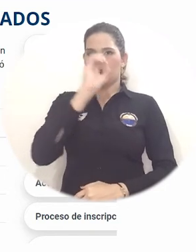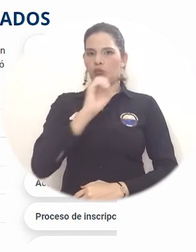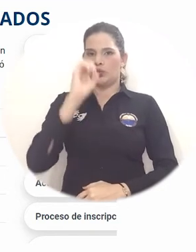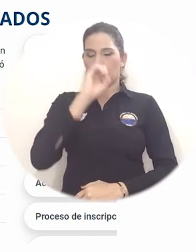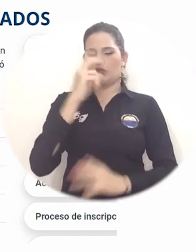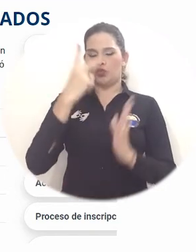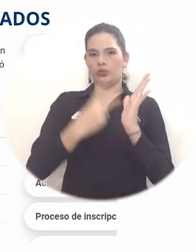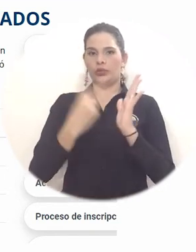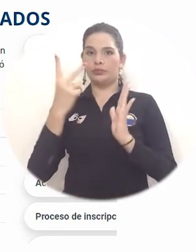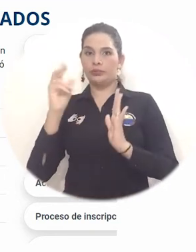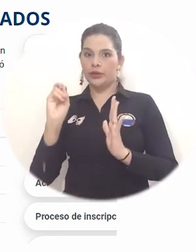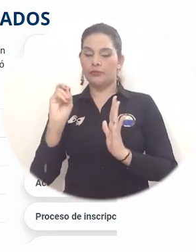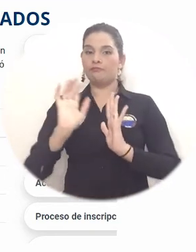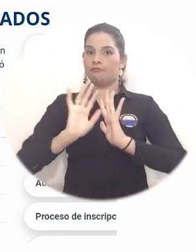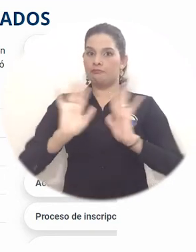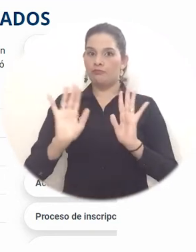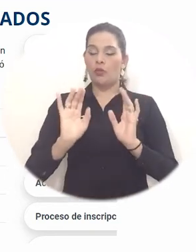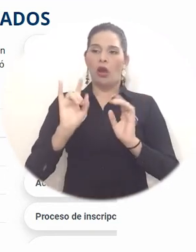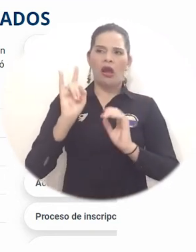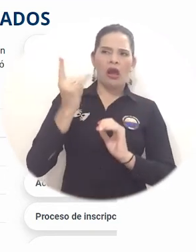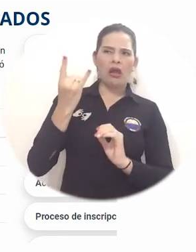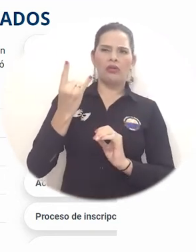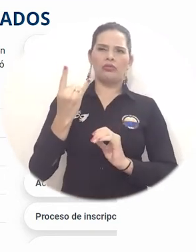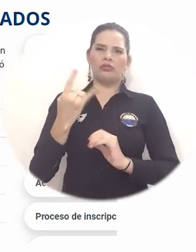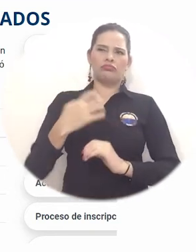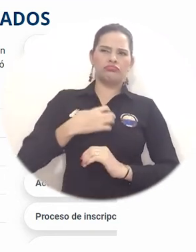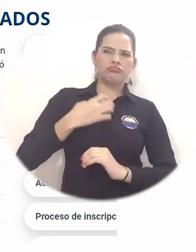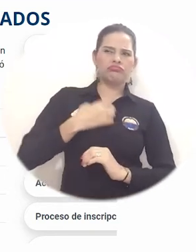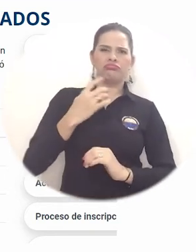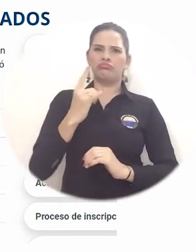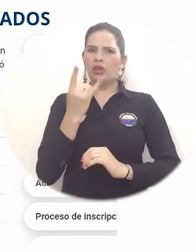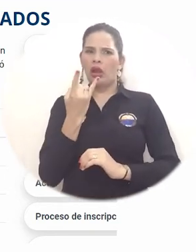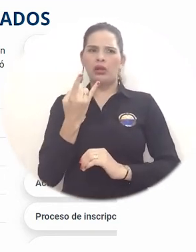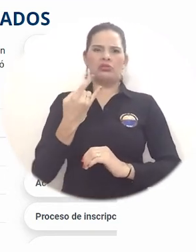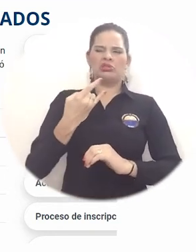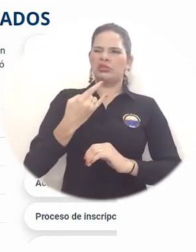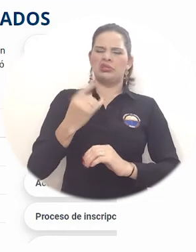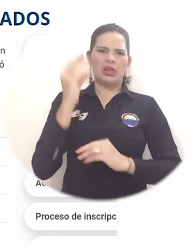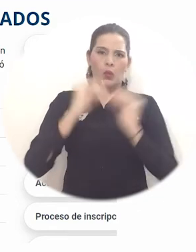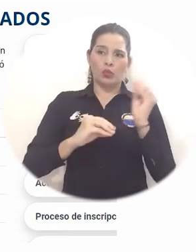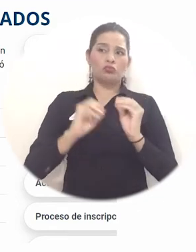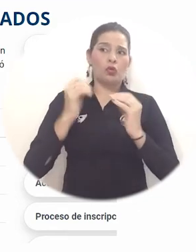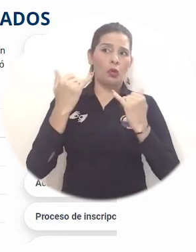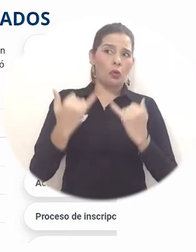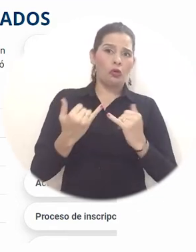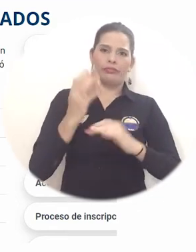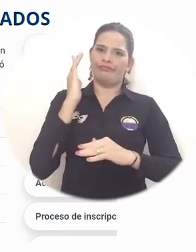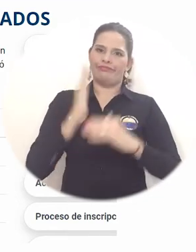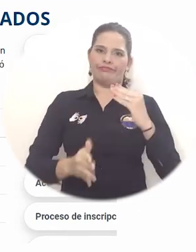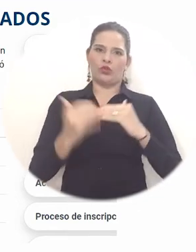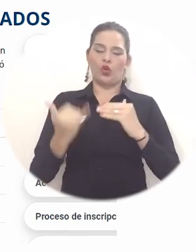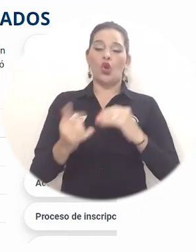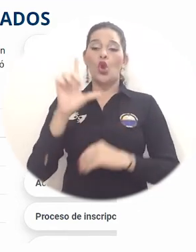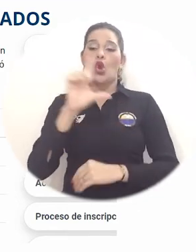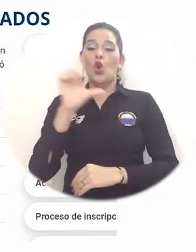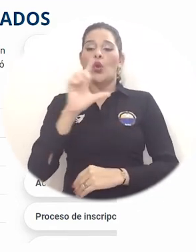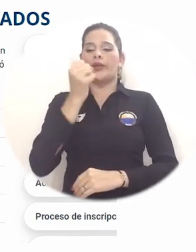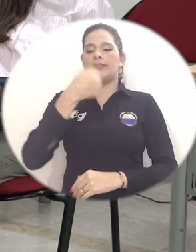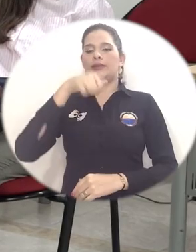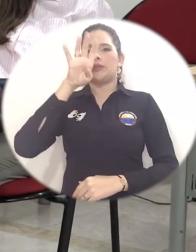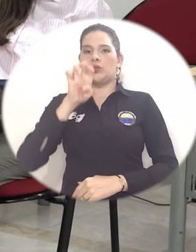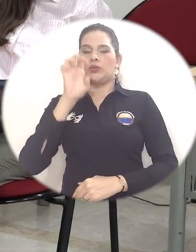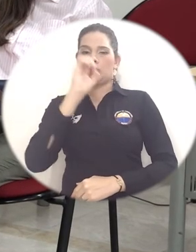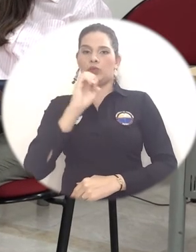En concordancia al cronograma, hoy jueves 15 de octubre de 2020 fue el día estipulado para reclamaciones a la lista oficial de